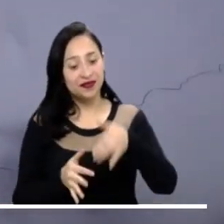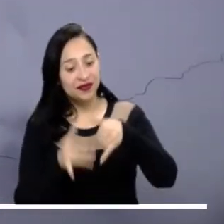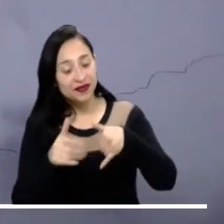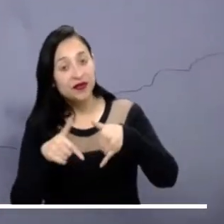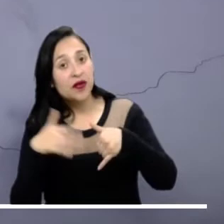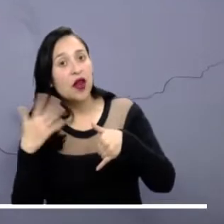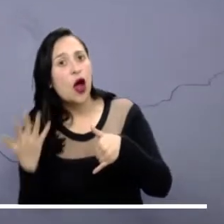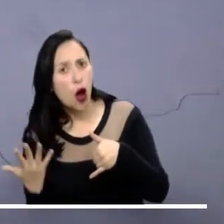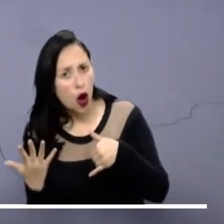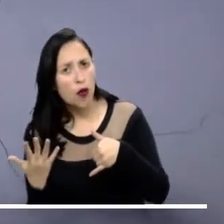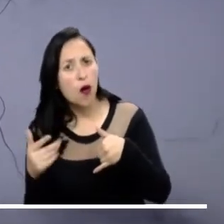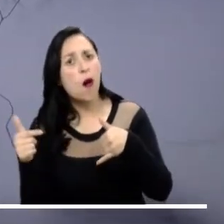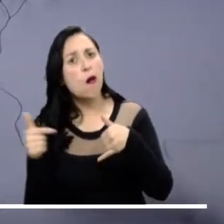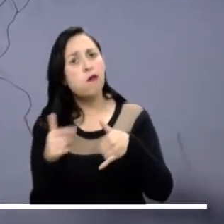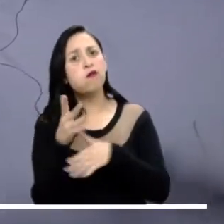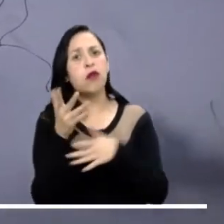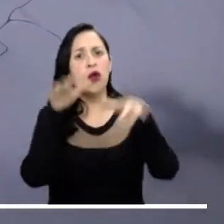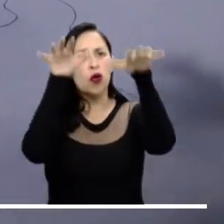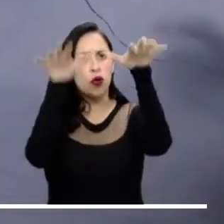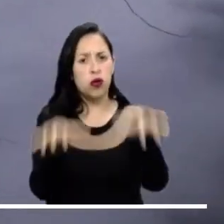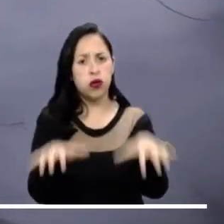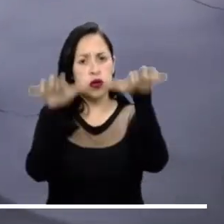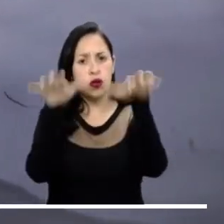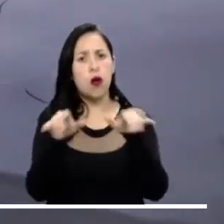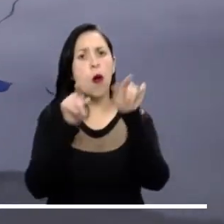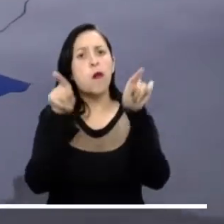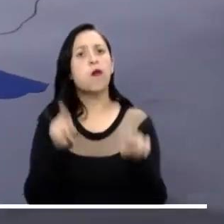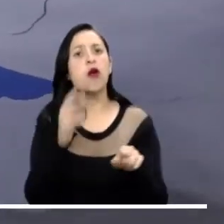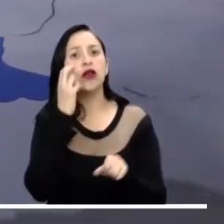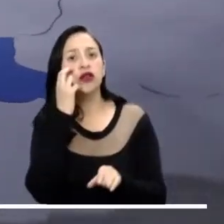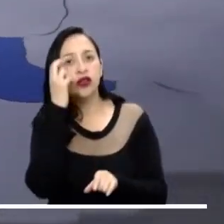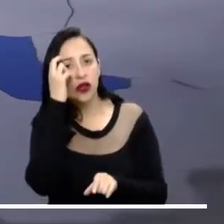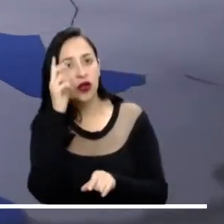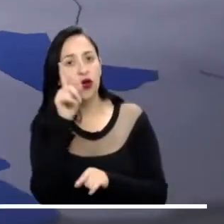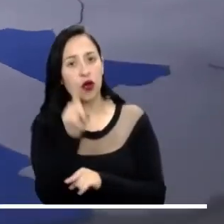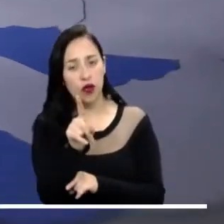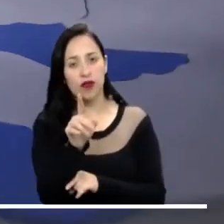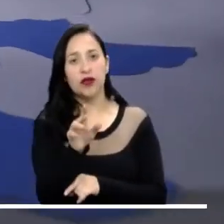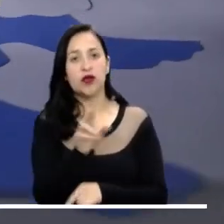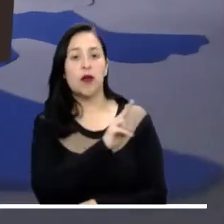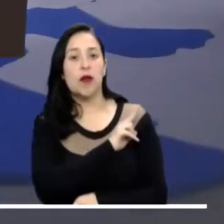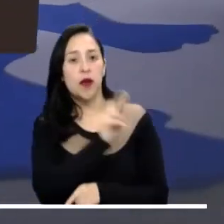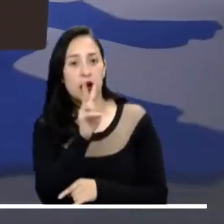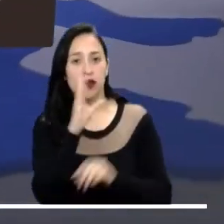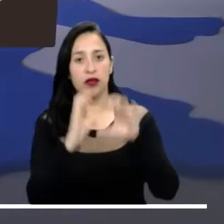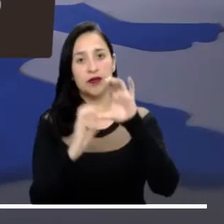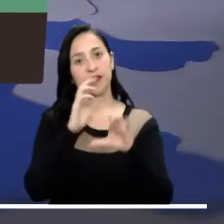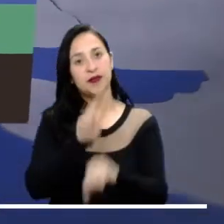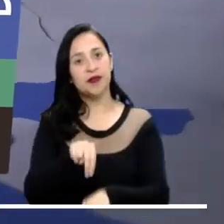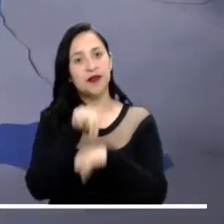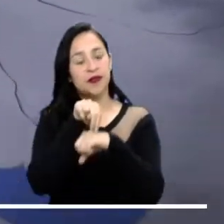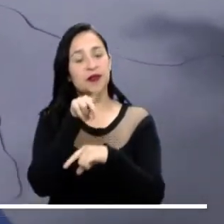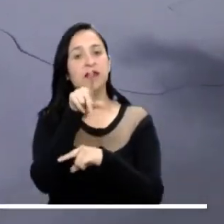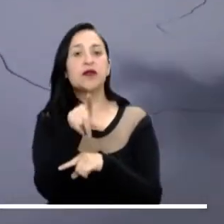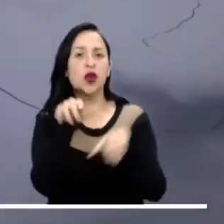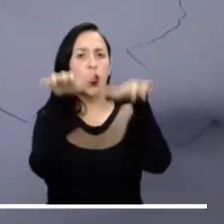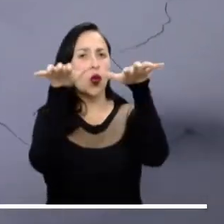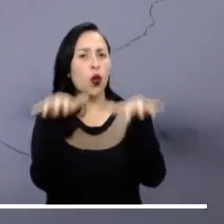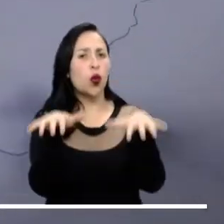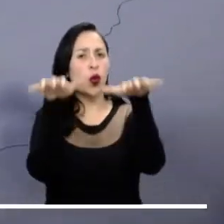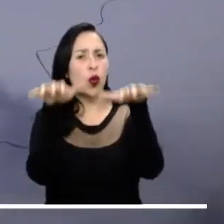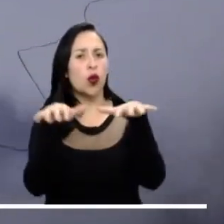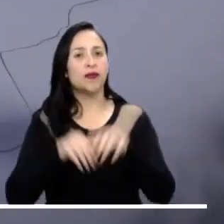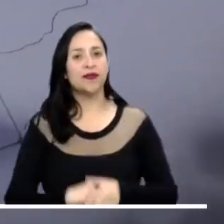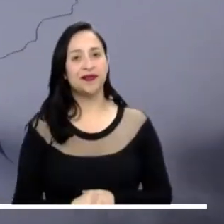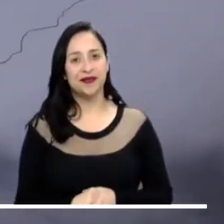Pasemos a la región Pacífica, donde pueden caer lluvias fuertes en algunos sectores de Chocó. En el litoral de Valle del Cauca, Cauca y Nariño